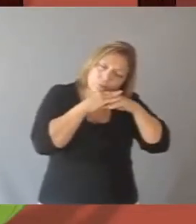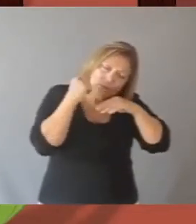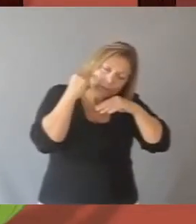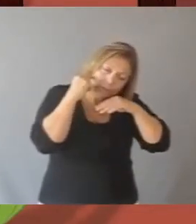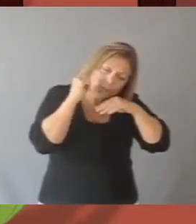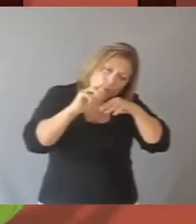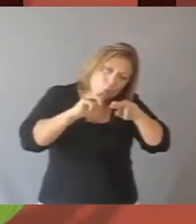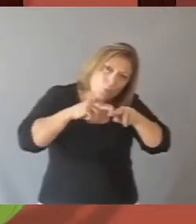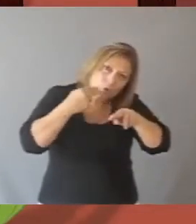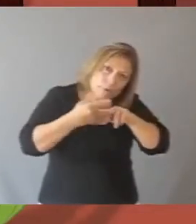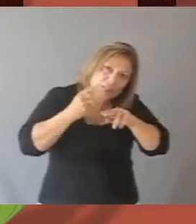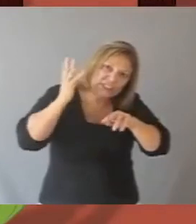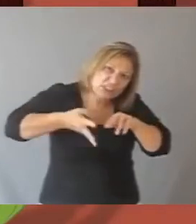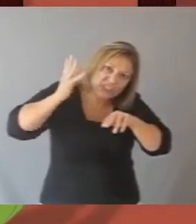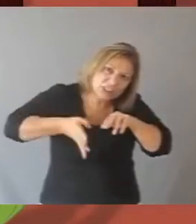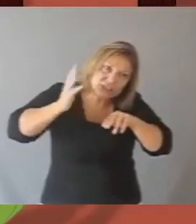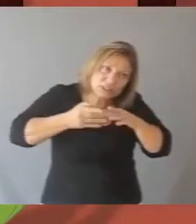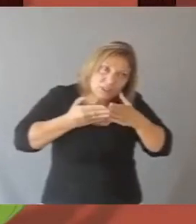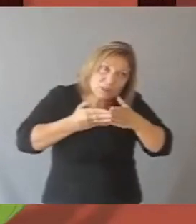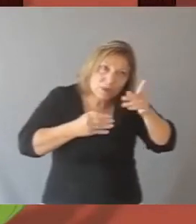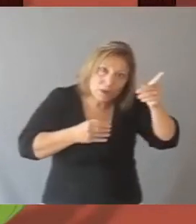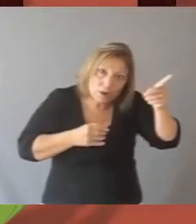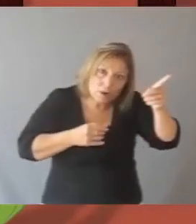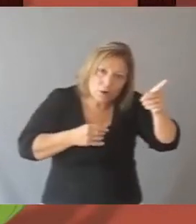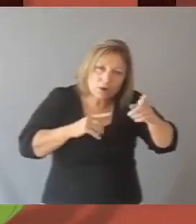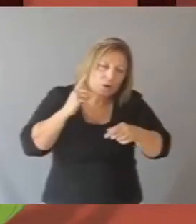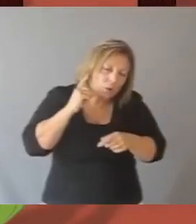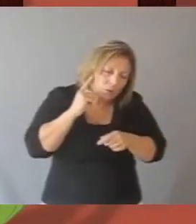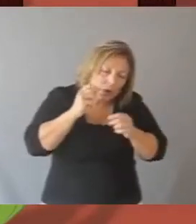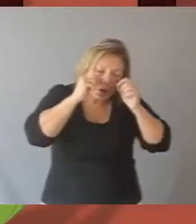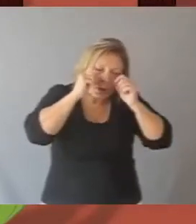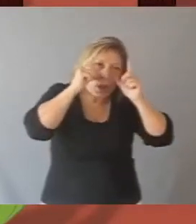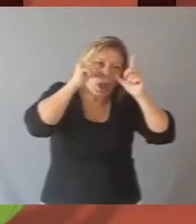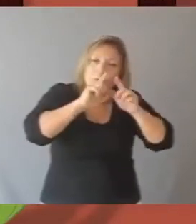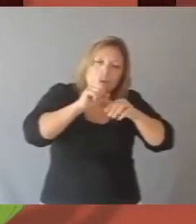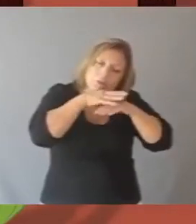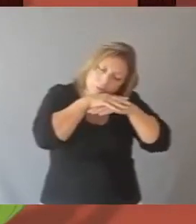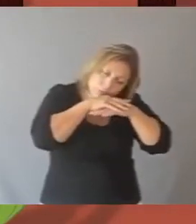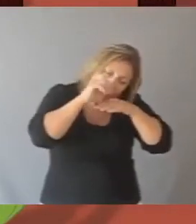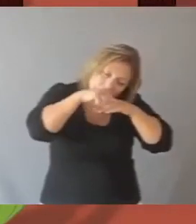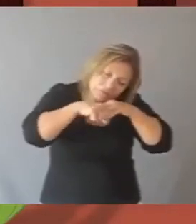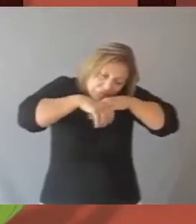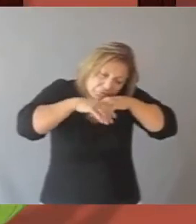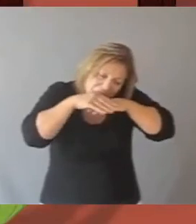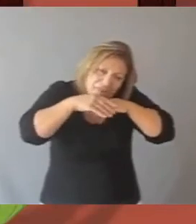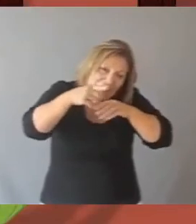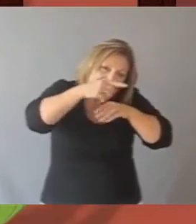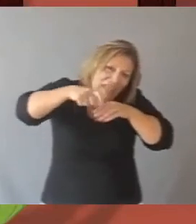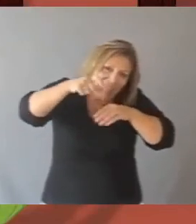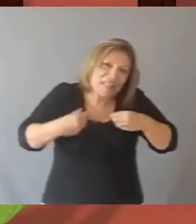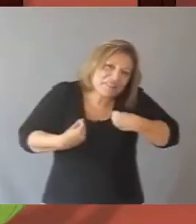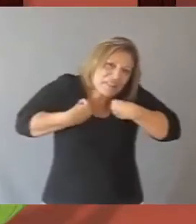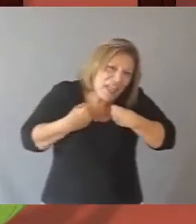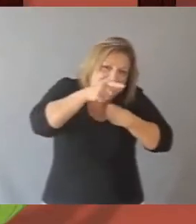cuando oyeron el chas, chas, chas del vapor. Todos oyeron, pero ninguno se levantó ni abrió los ojos siquiera. ¿Qué les importaba el